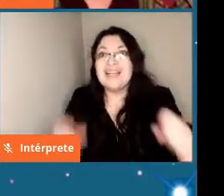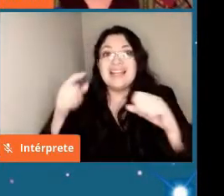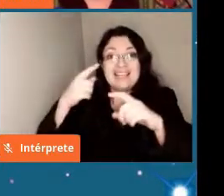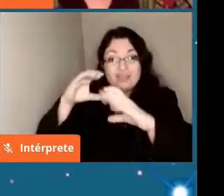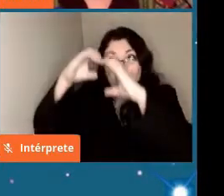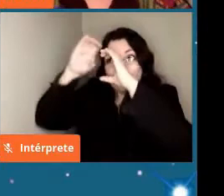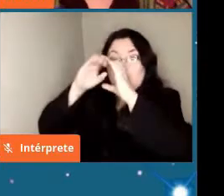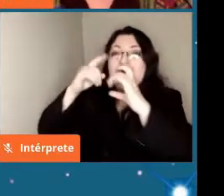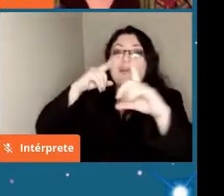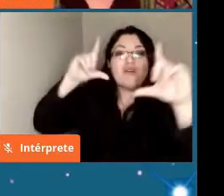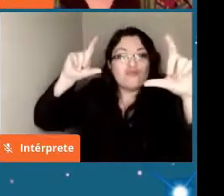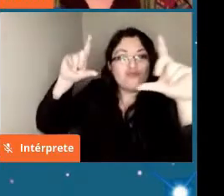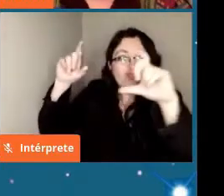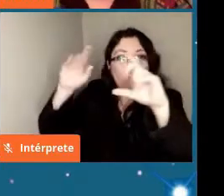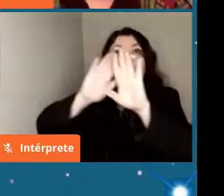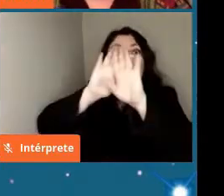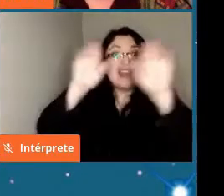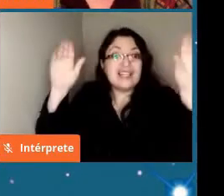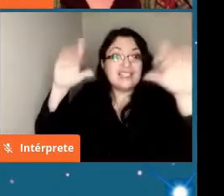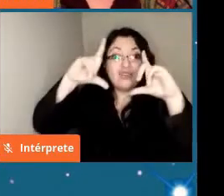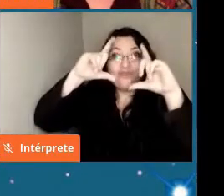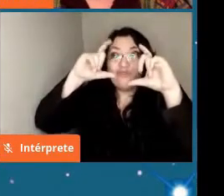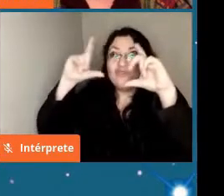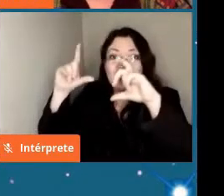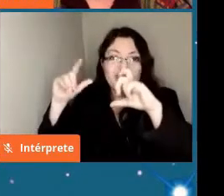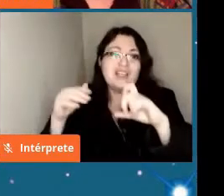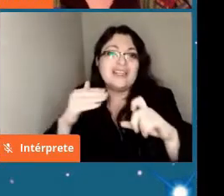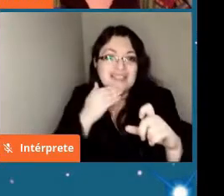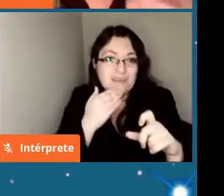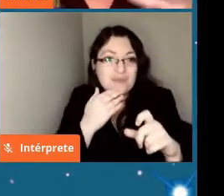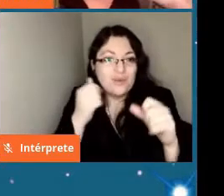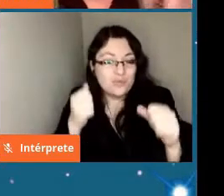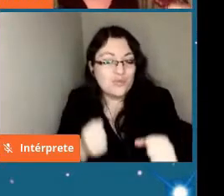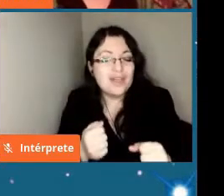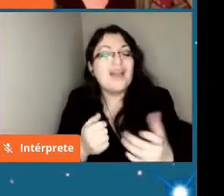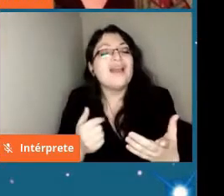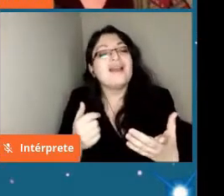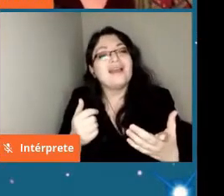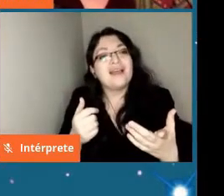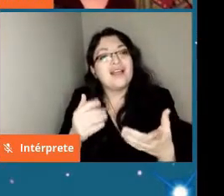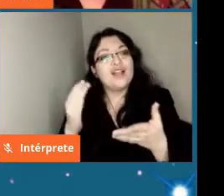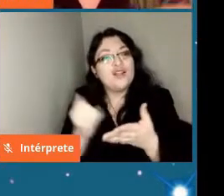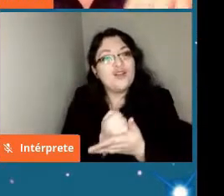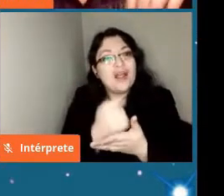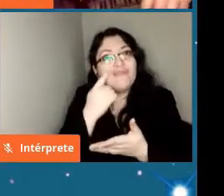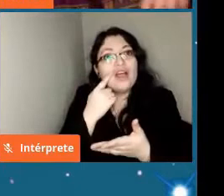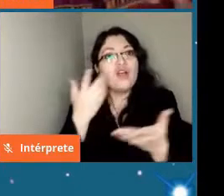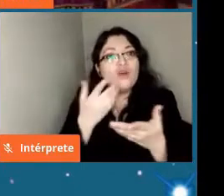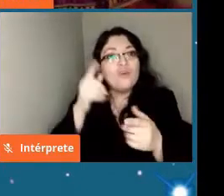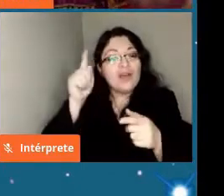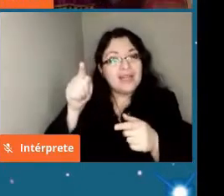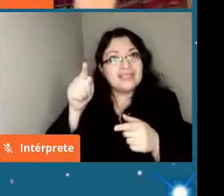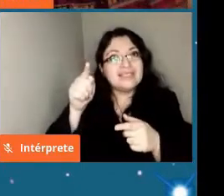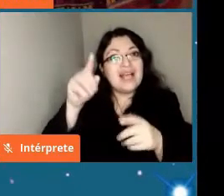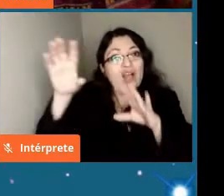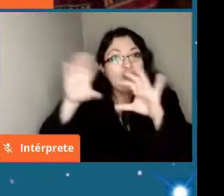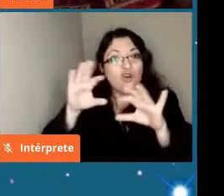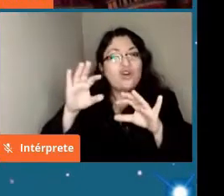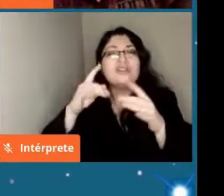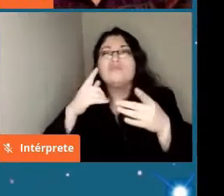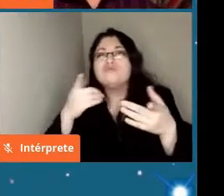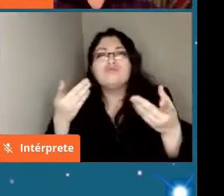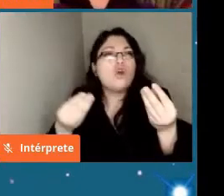cielo y además podemos obtener también comportamientos de ese material a través de técnicas